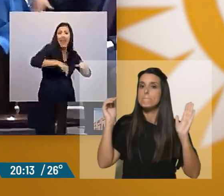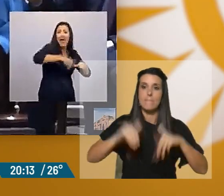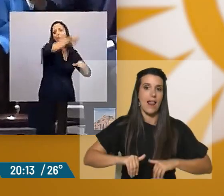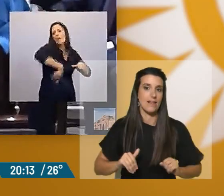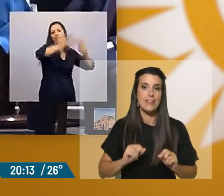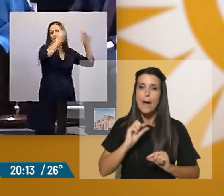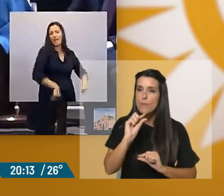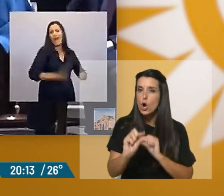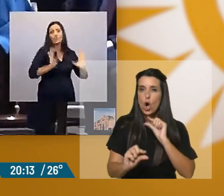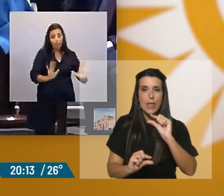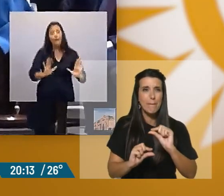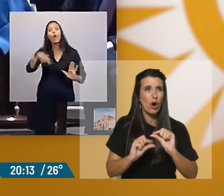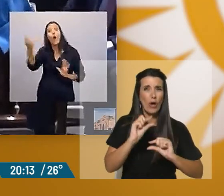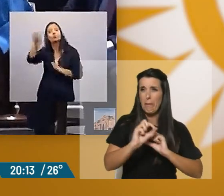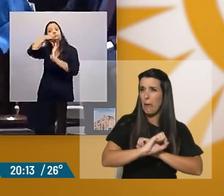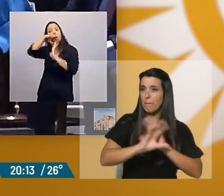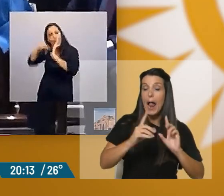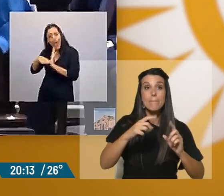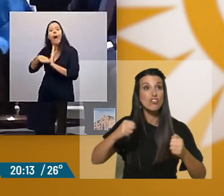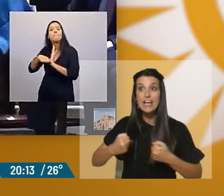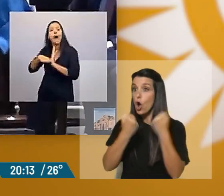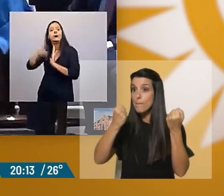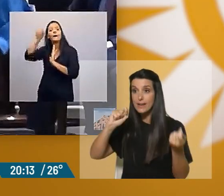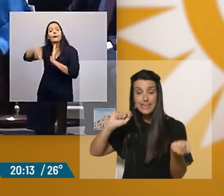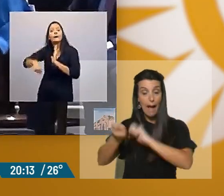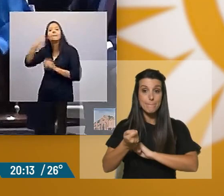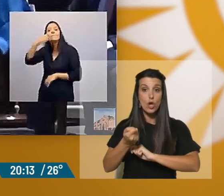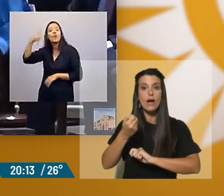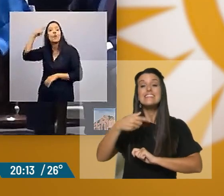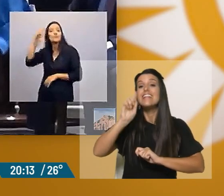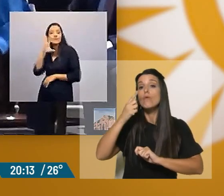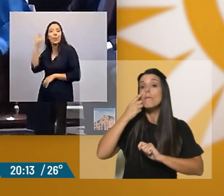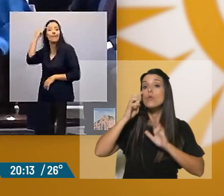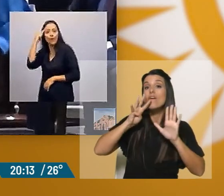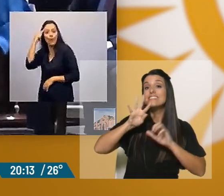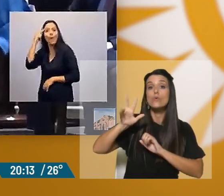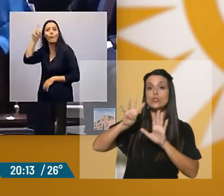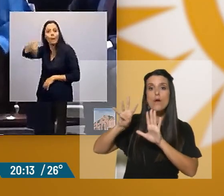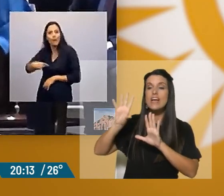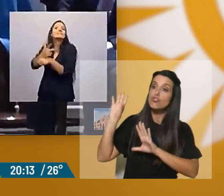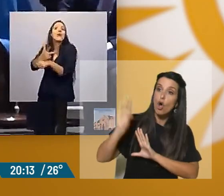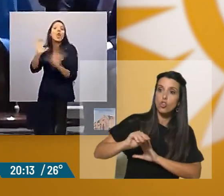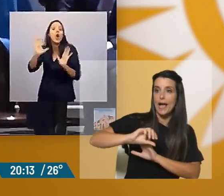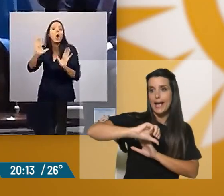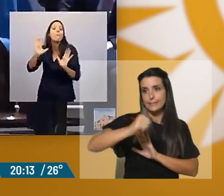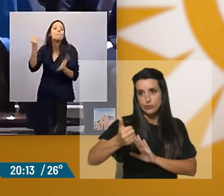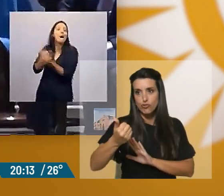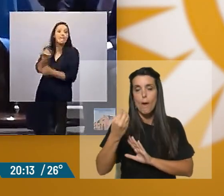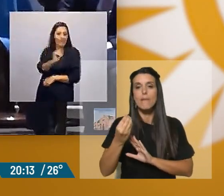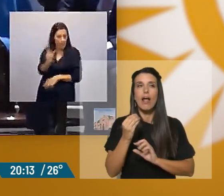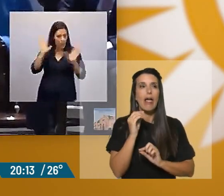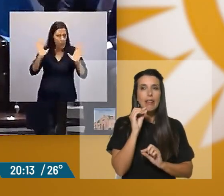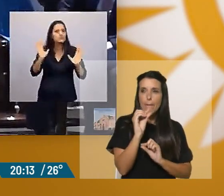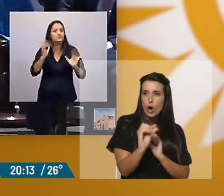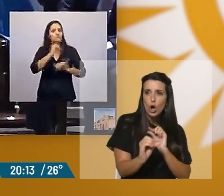mientras que todos los programas de shock, salvo el de 1959, fueron exitosos. Para hacer gradualismo